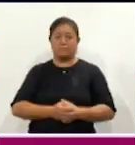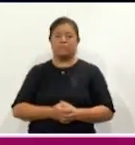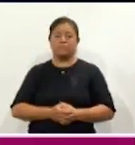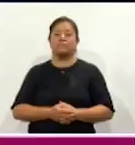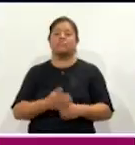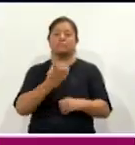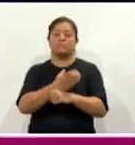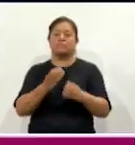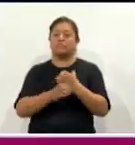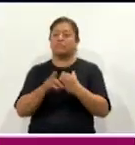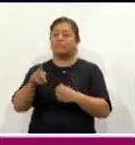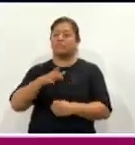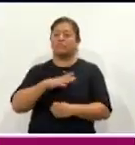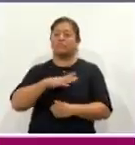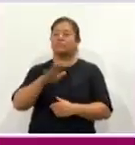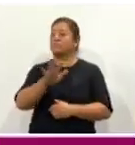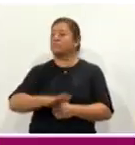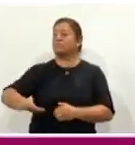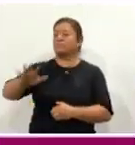productos que ofrecen al público.